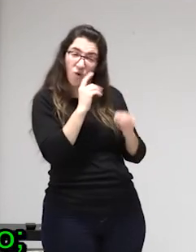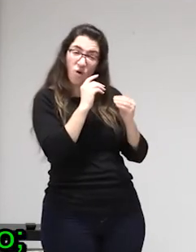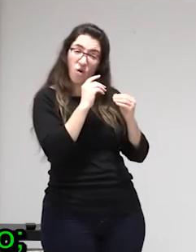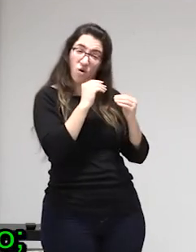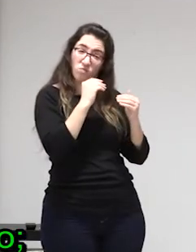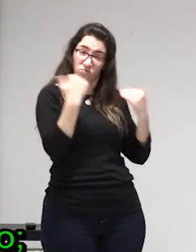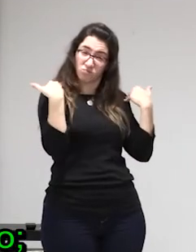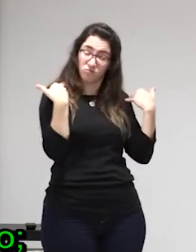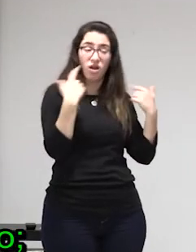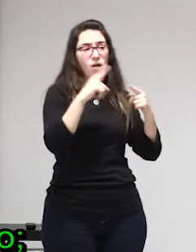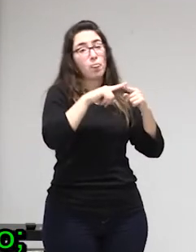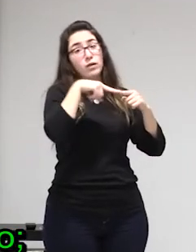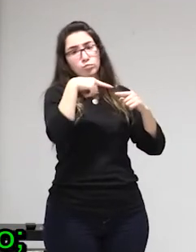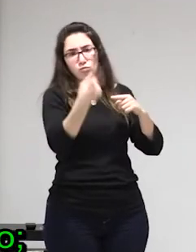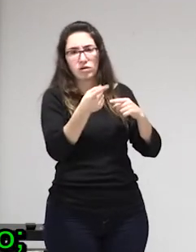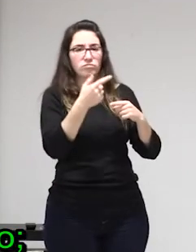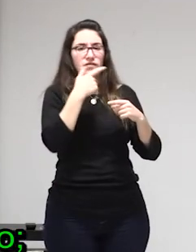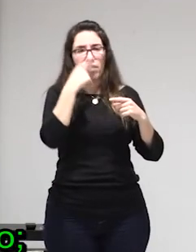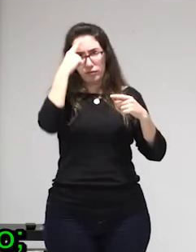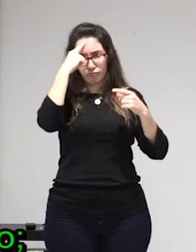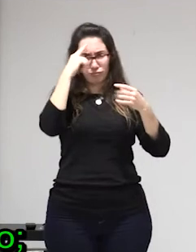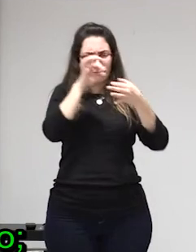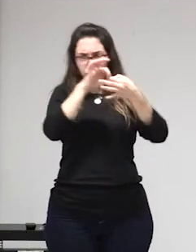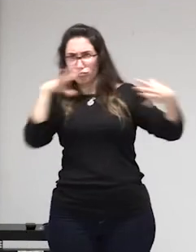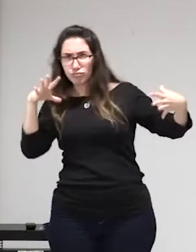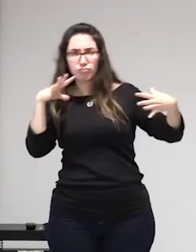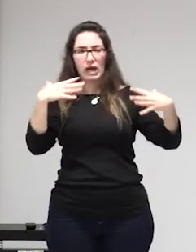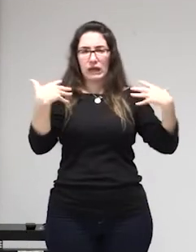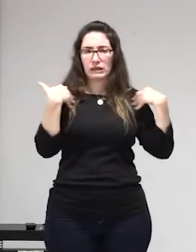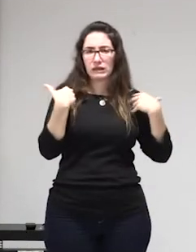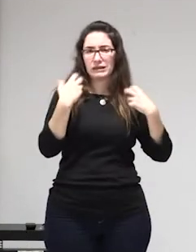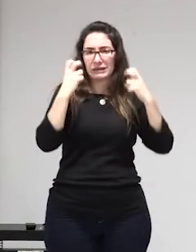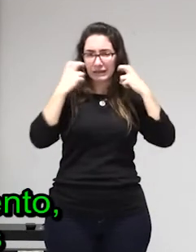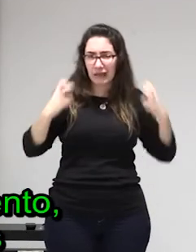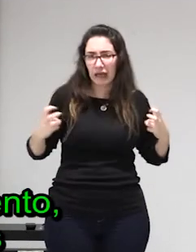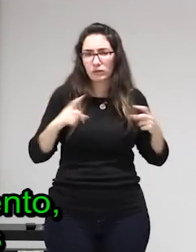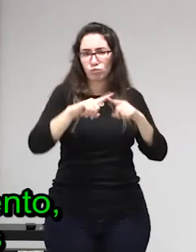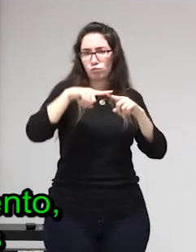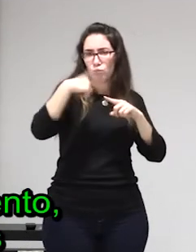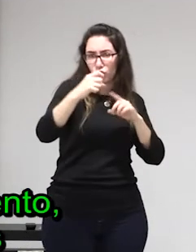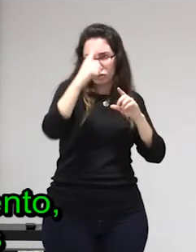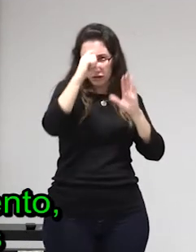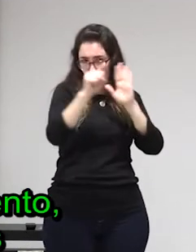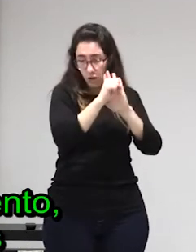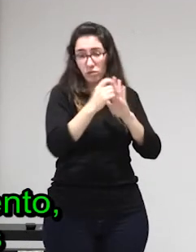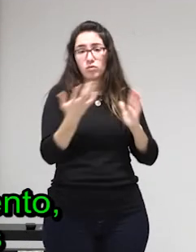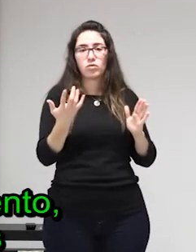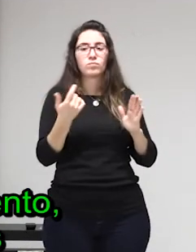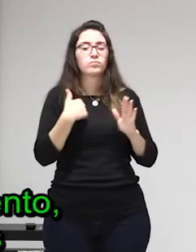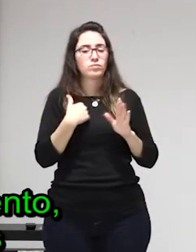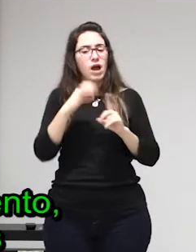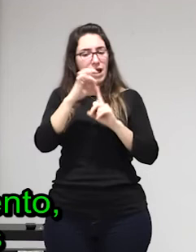momento no va a aceptar muchísimas cosas que le hagan daño va a poder poner el límite si una persona tiene ese empoderamiento